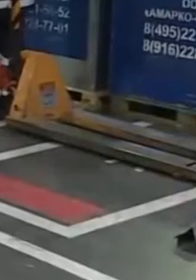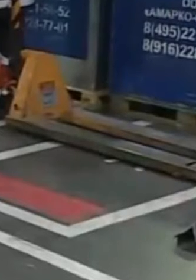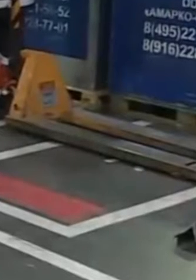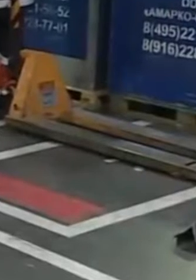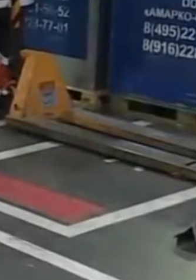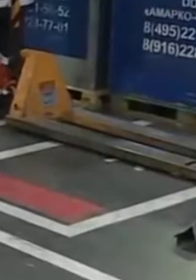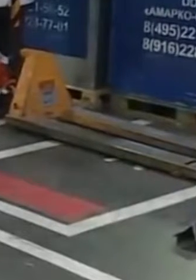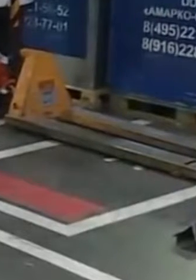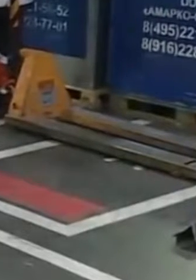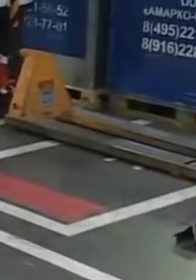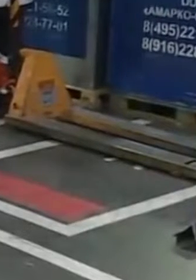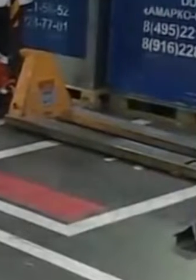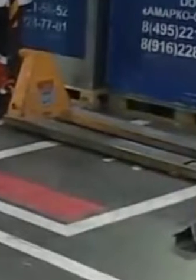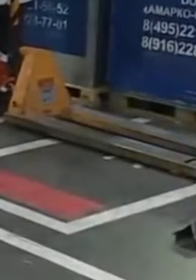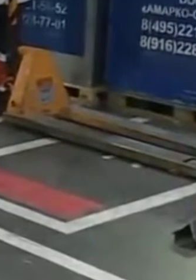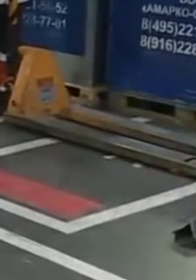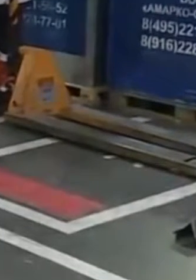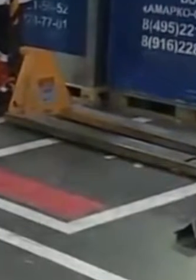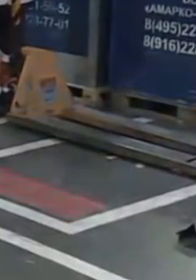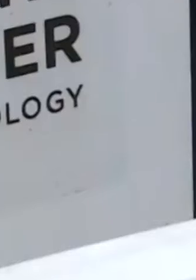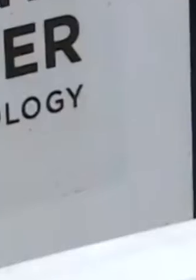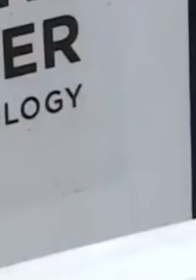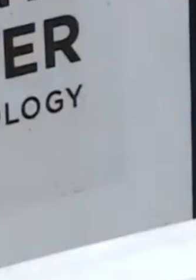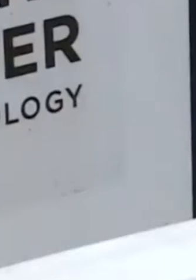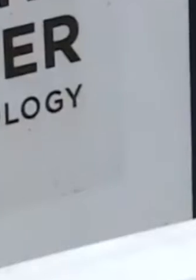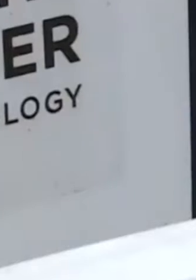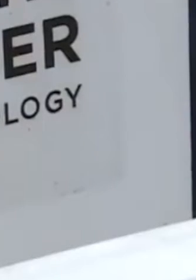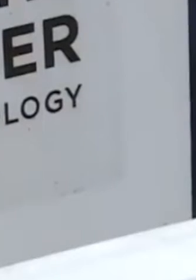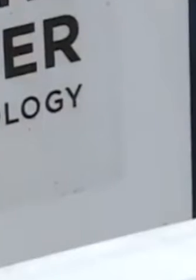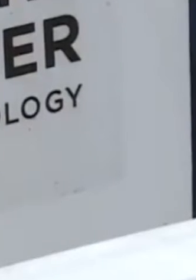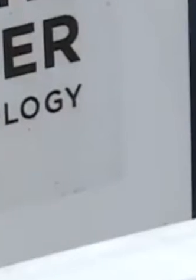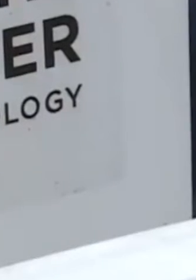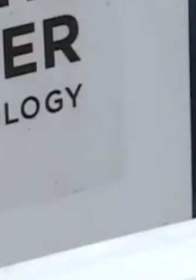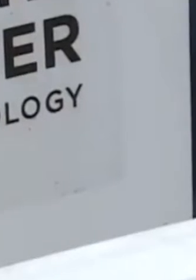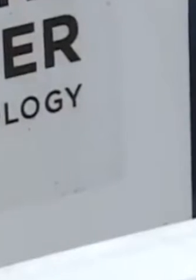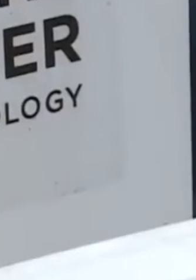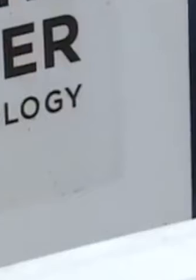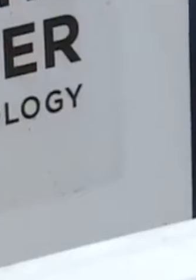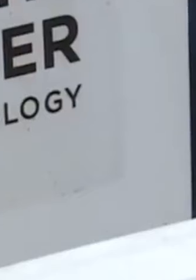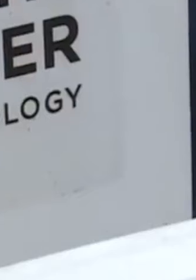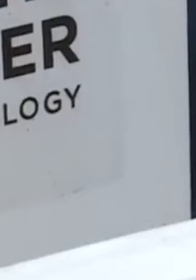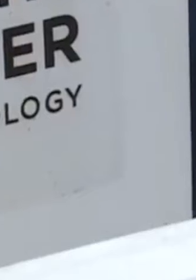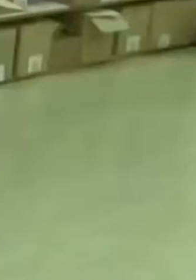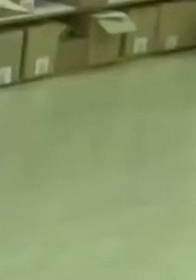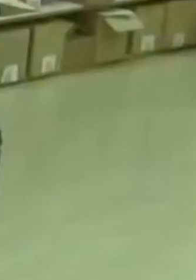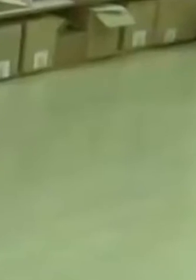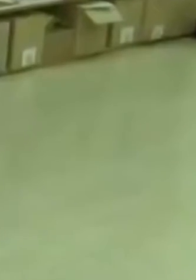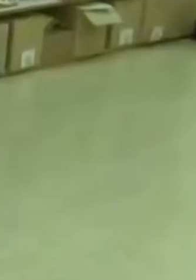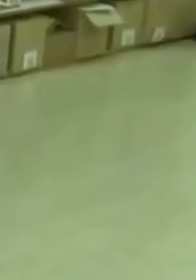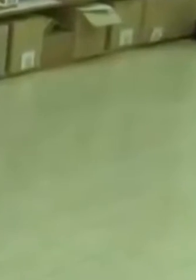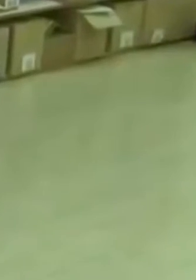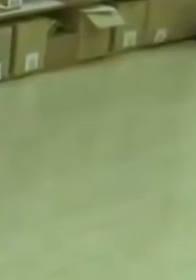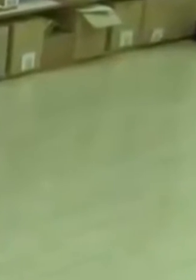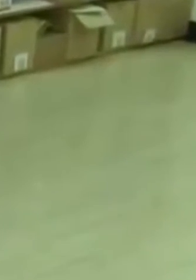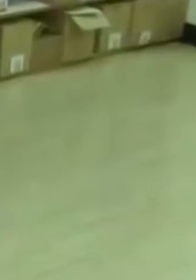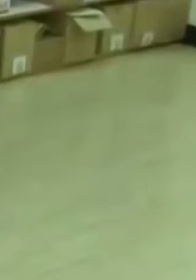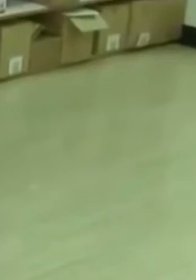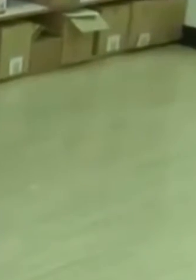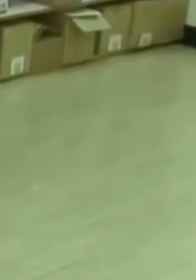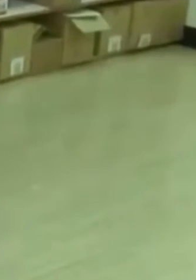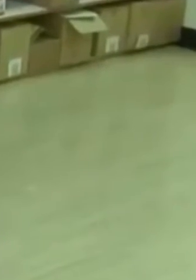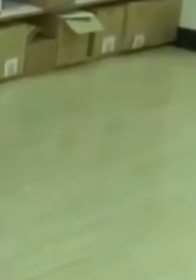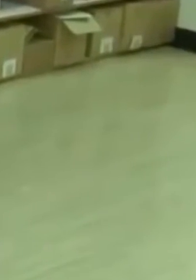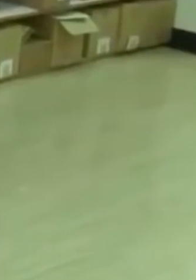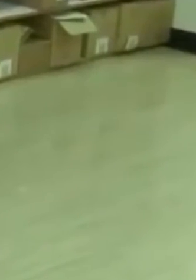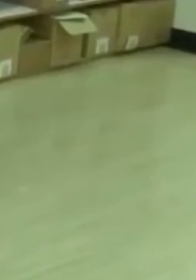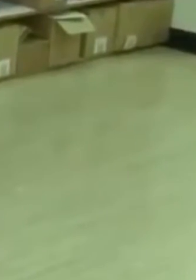dio una recomendación favorable en la parte técnica sustantiva del expediente, pero al que le faltan algunos detalles. López-Gatell indicó